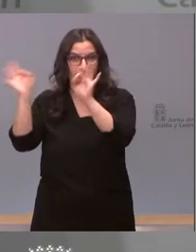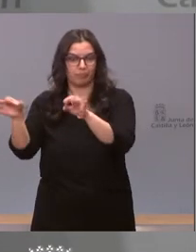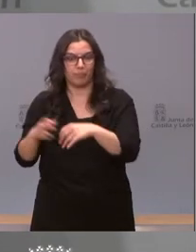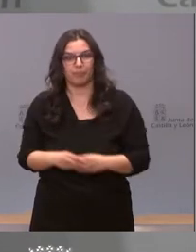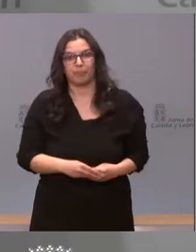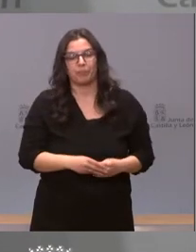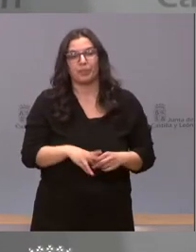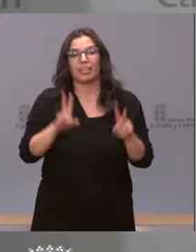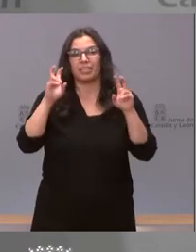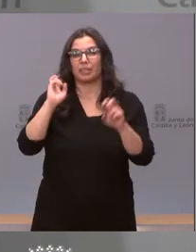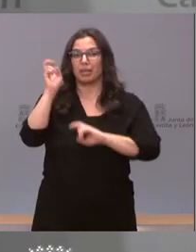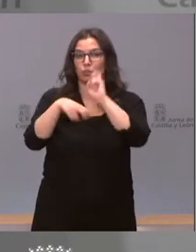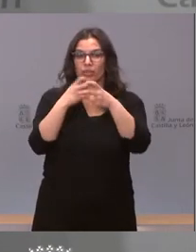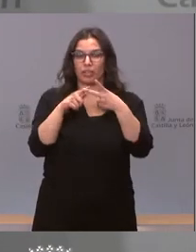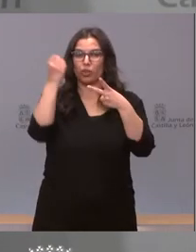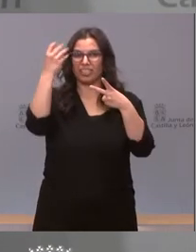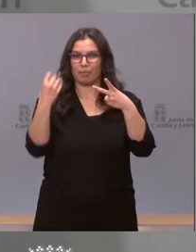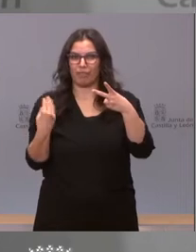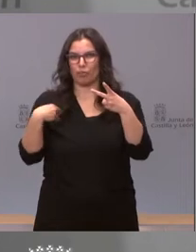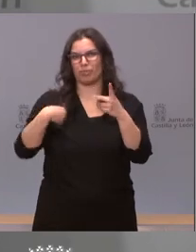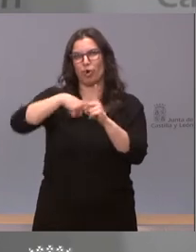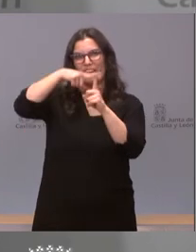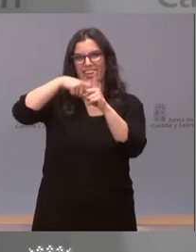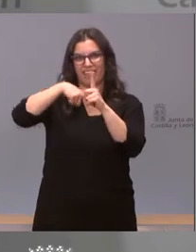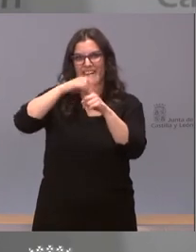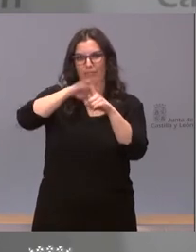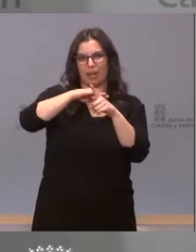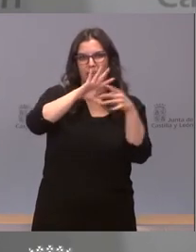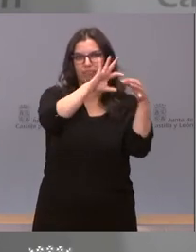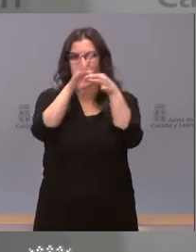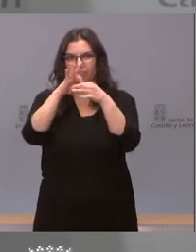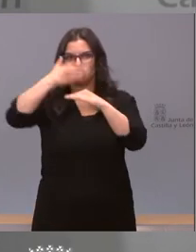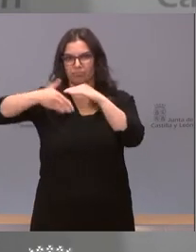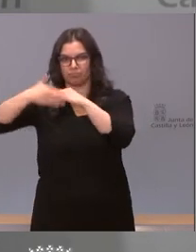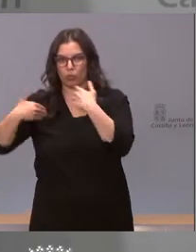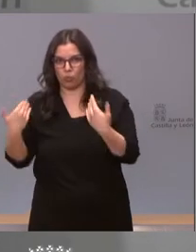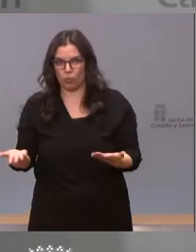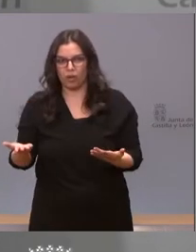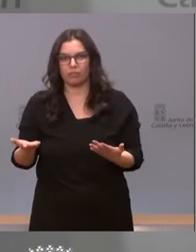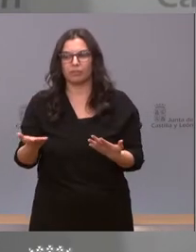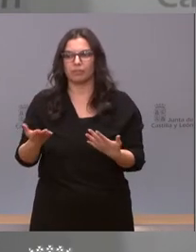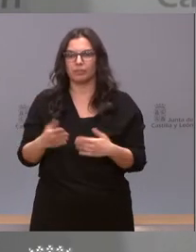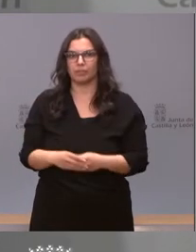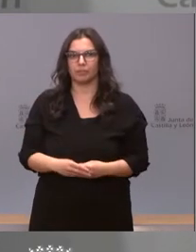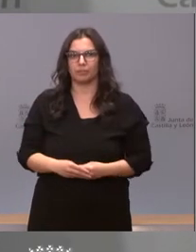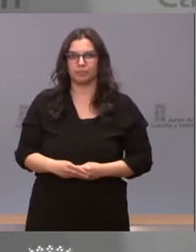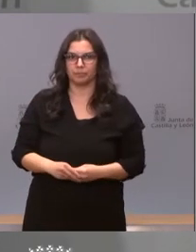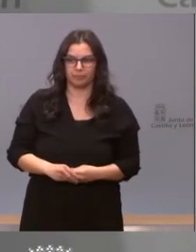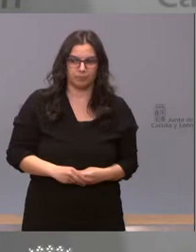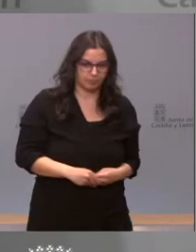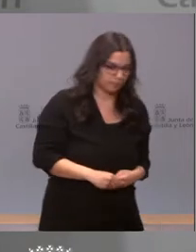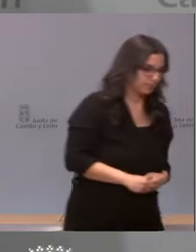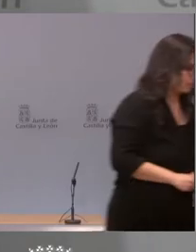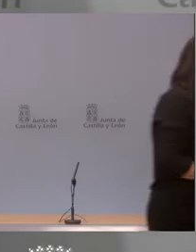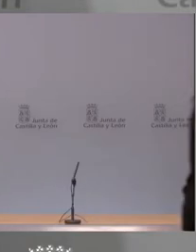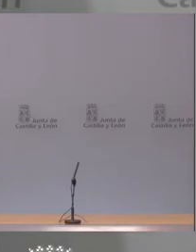Sobre la actualización del semáforo y las medidas que están previstas. Se va a reunir esta tarde el Comité de Salud Pública,